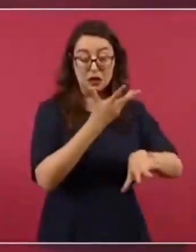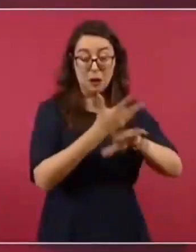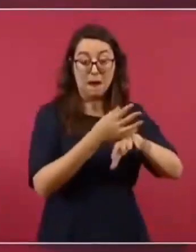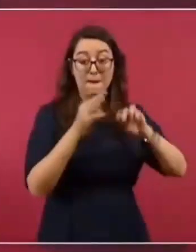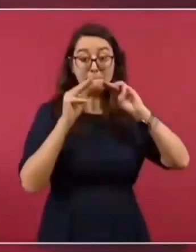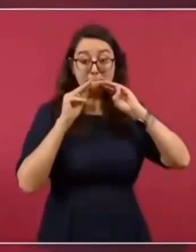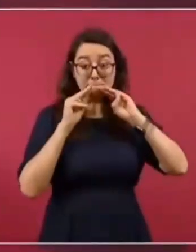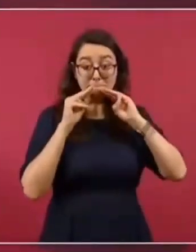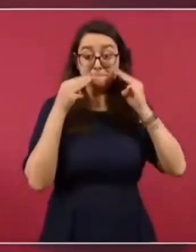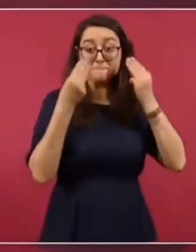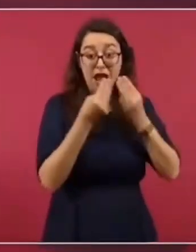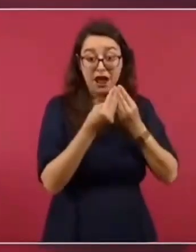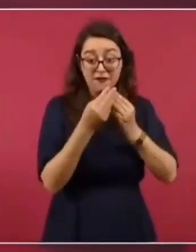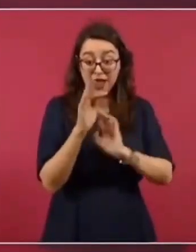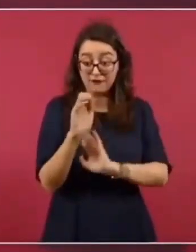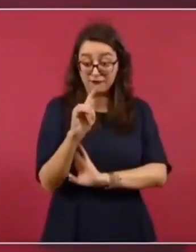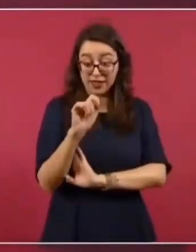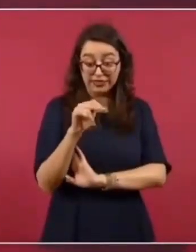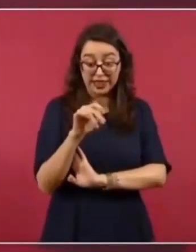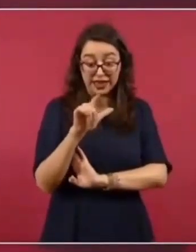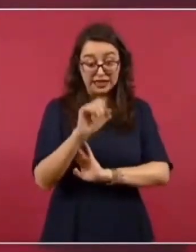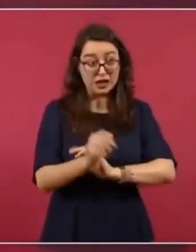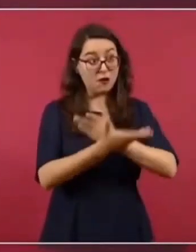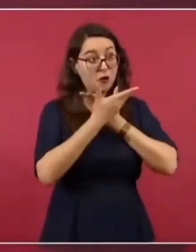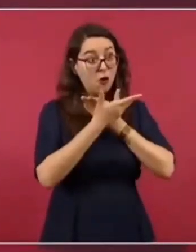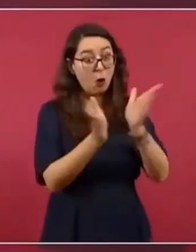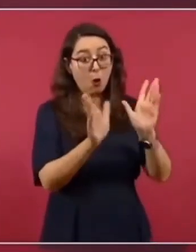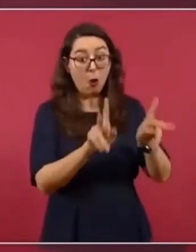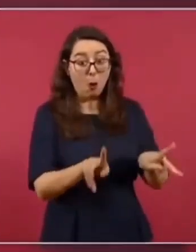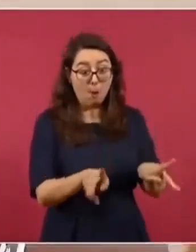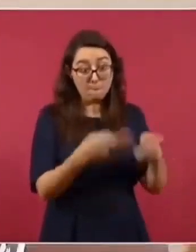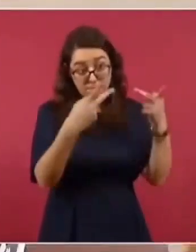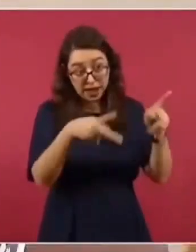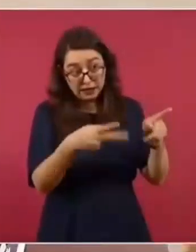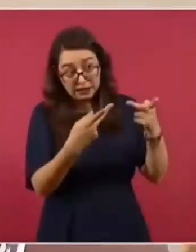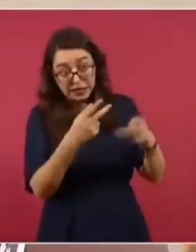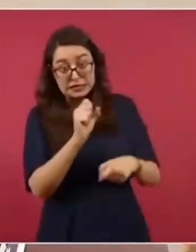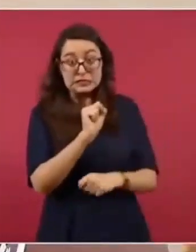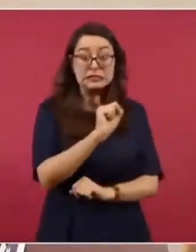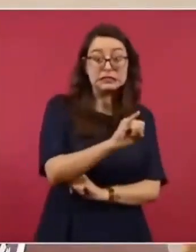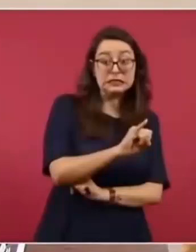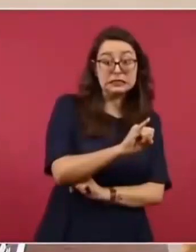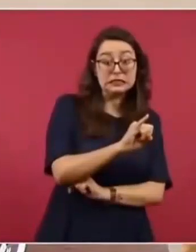en Estados Unidos, sí o no.